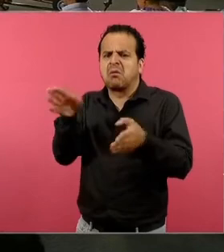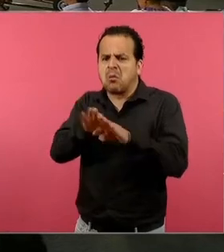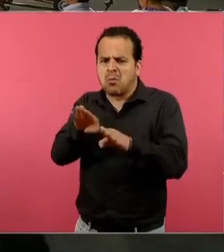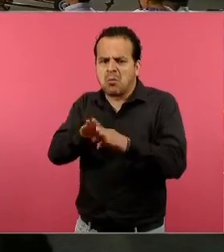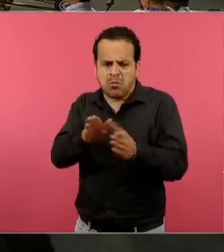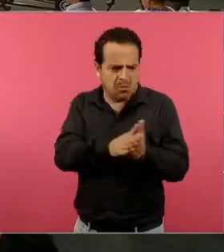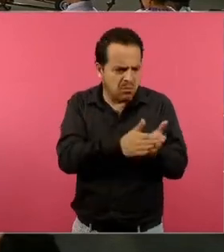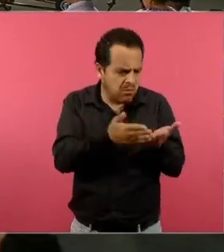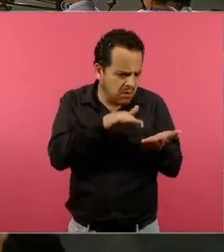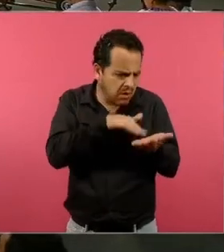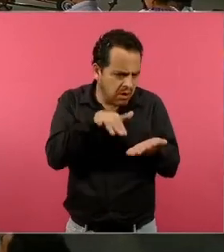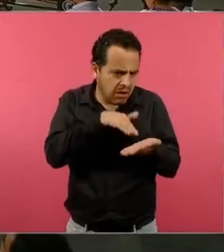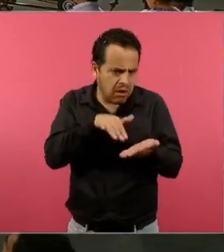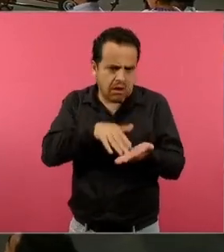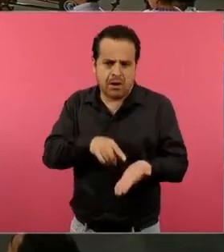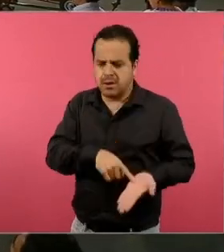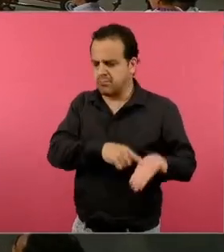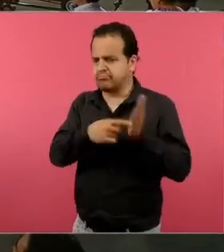sigue, por favor.